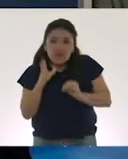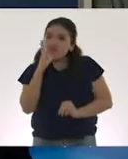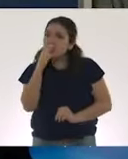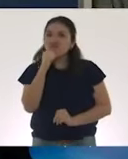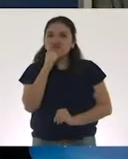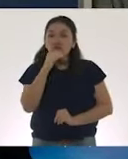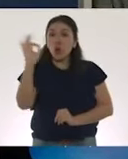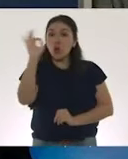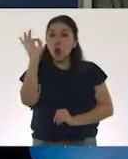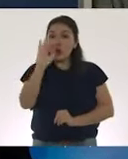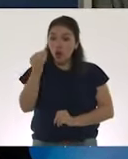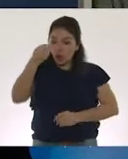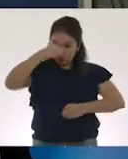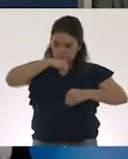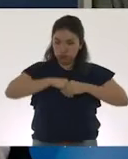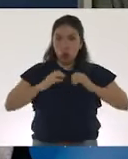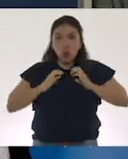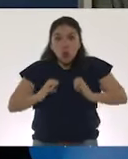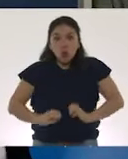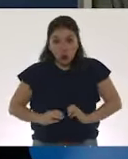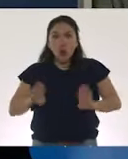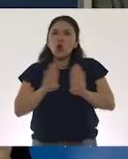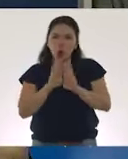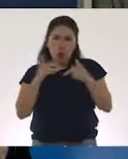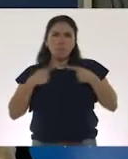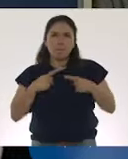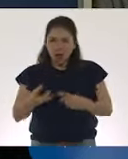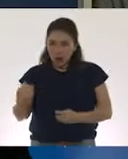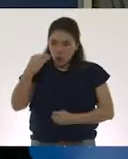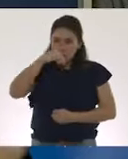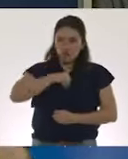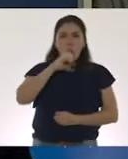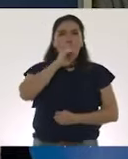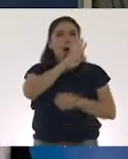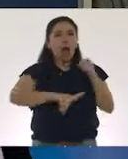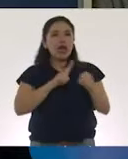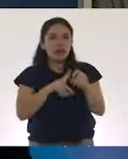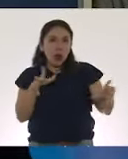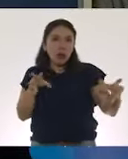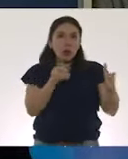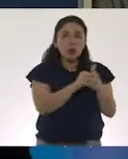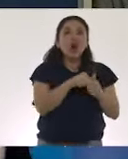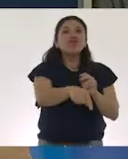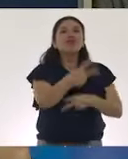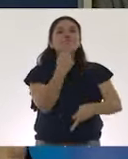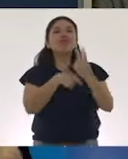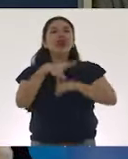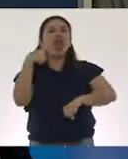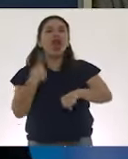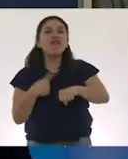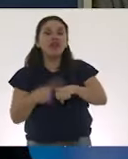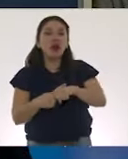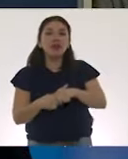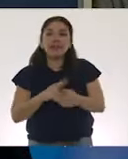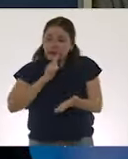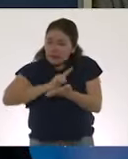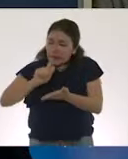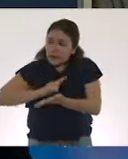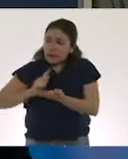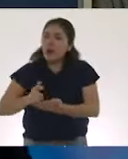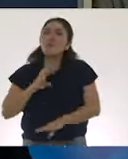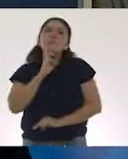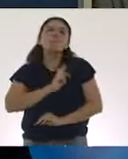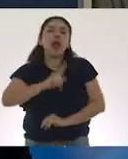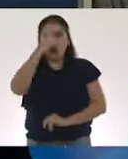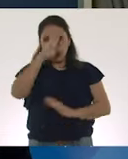Cuando entran a un cuerpo, como el de una persona o un animal, causan enfermedades. La higiene es la mejor manera de